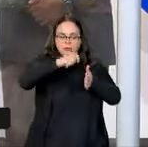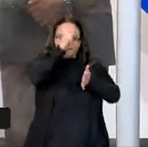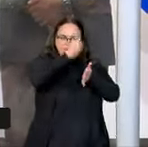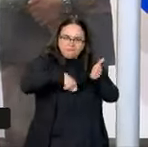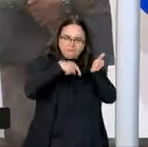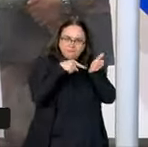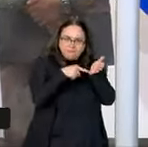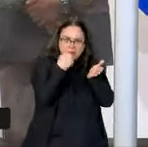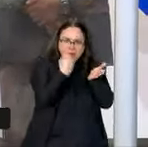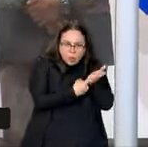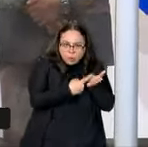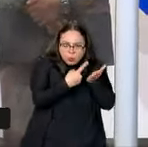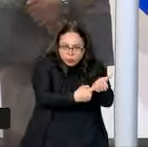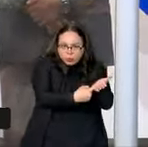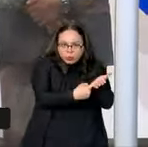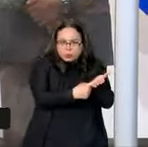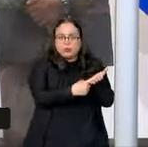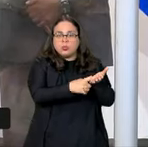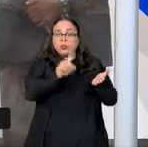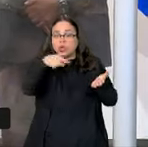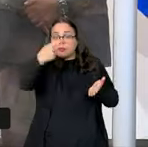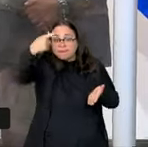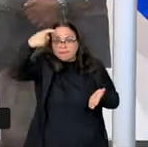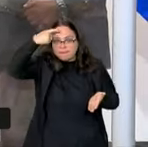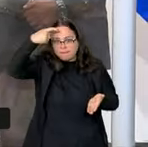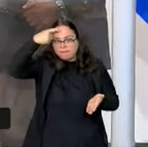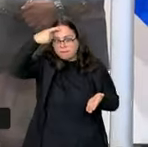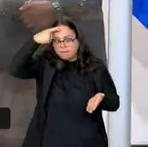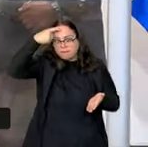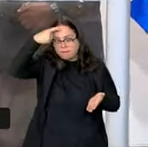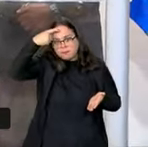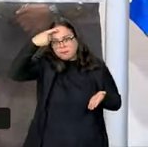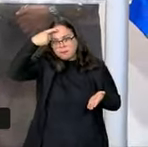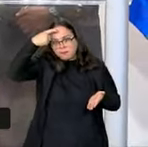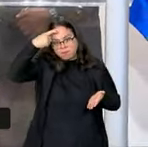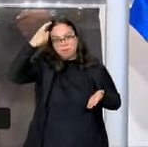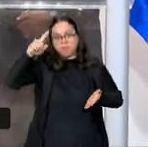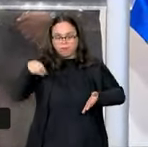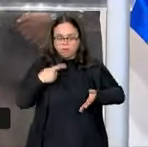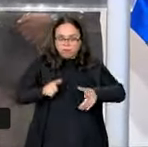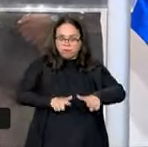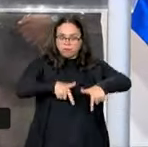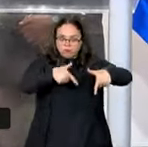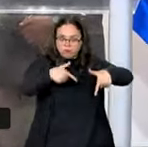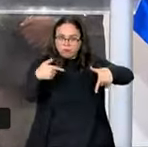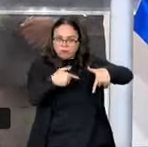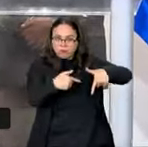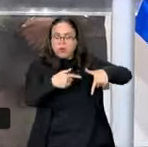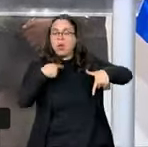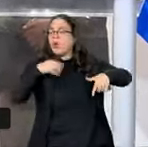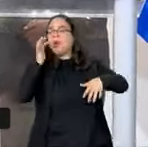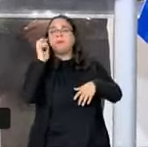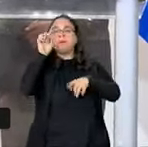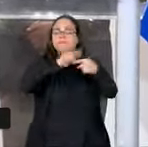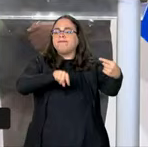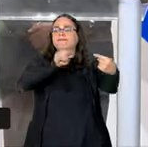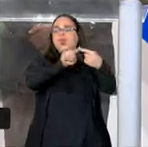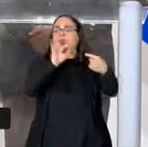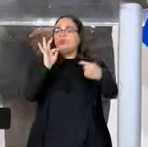un acuerdo aquí y tenemos consciencia de que lo que nos hicimos aquí tiene como perspectiva